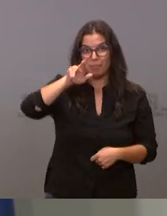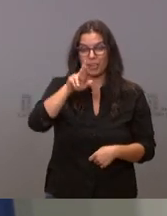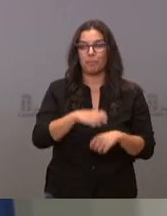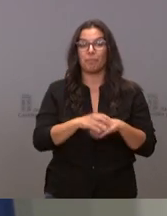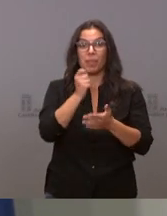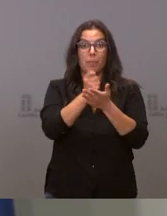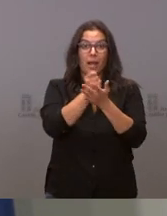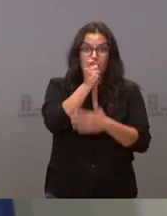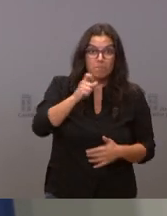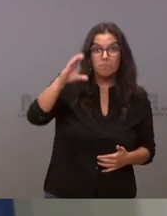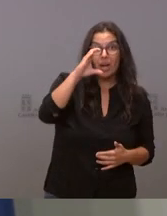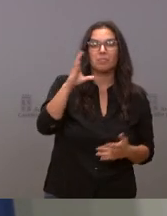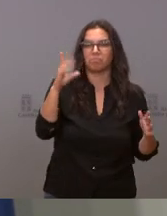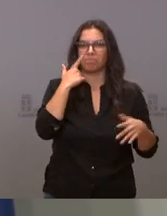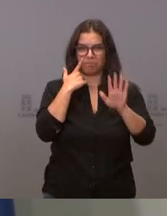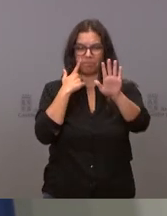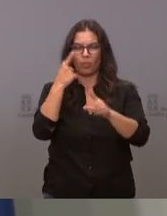mire voy a decir un dato